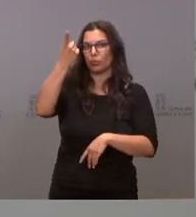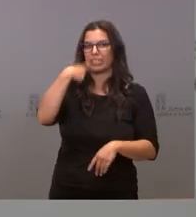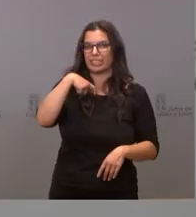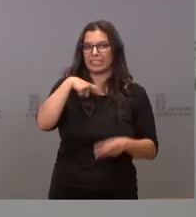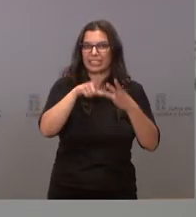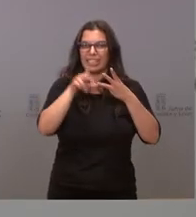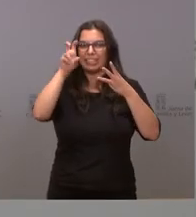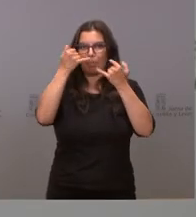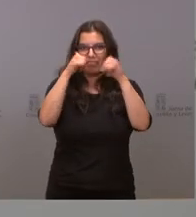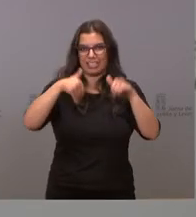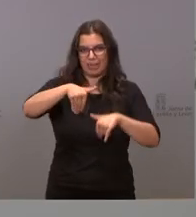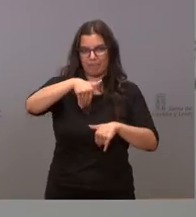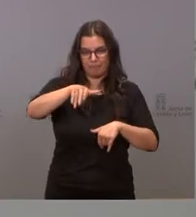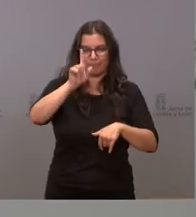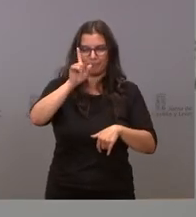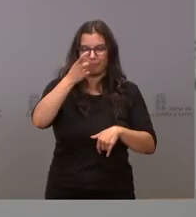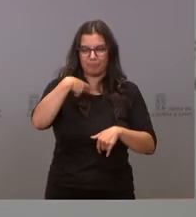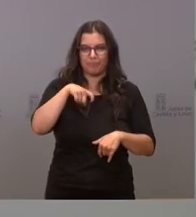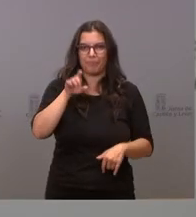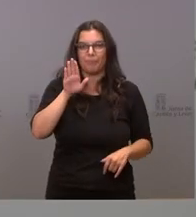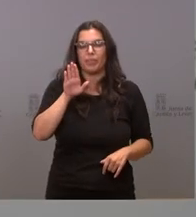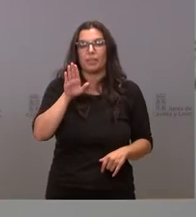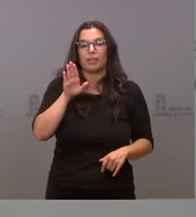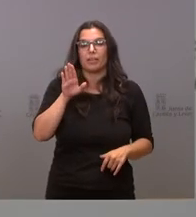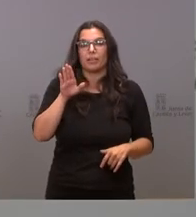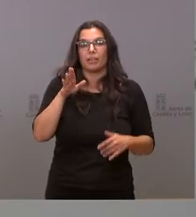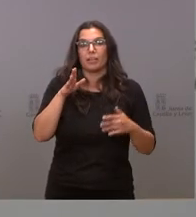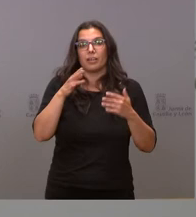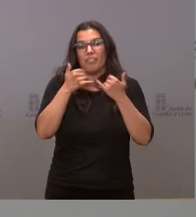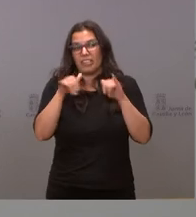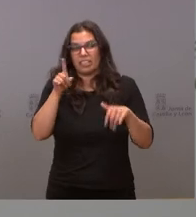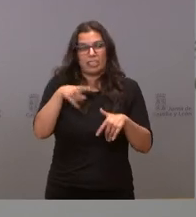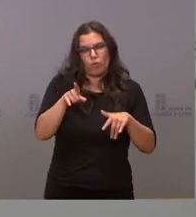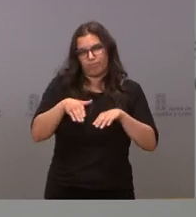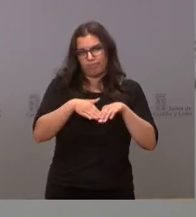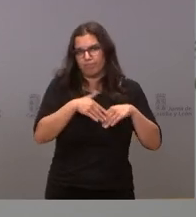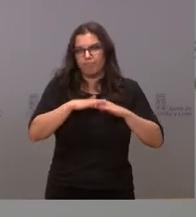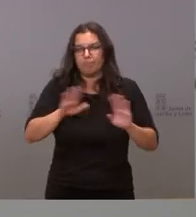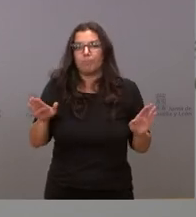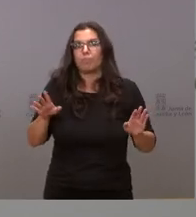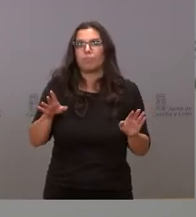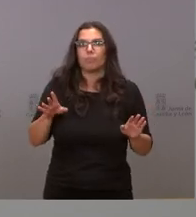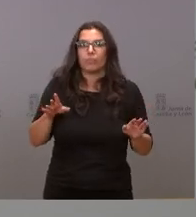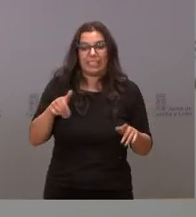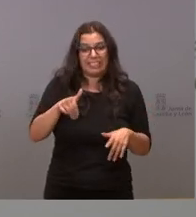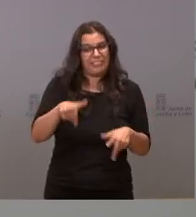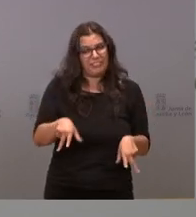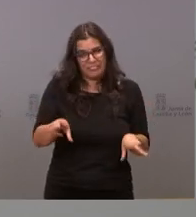el tema de las fiestas. Más allá de las fiestas, no fiestas, nos queda poco.